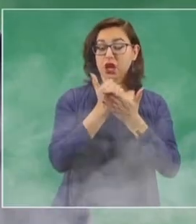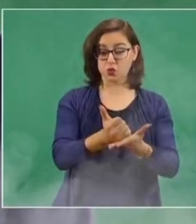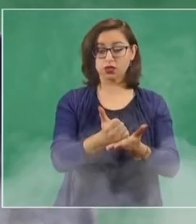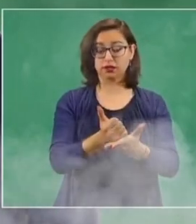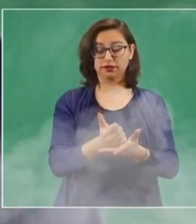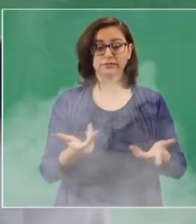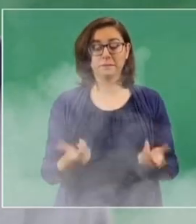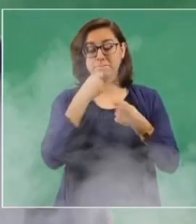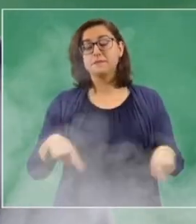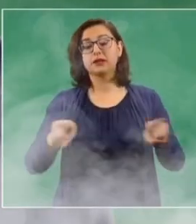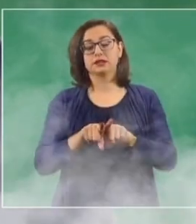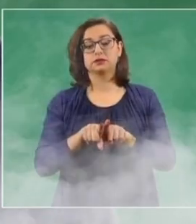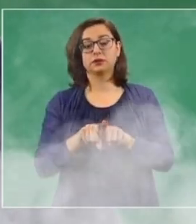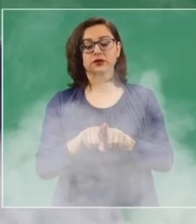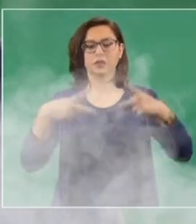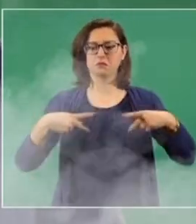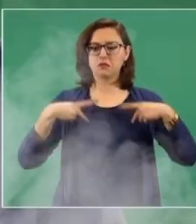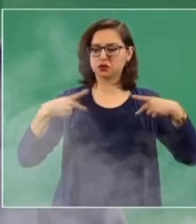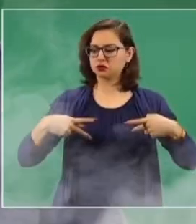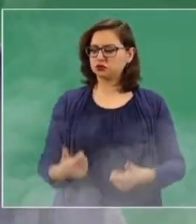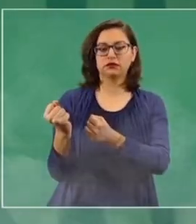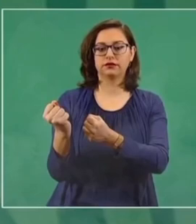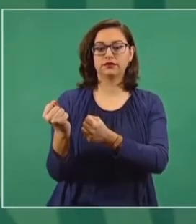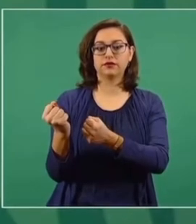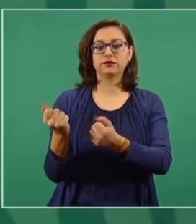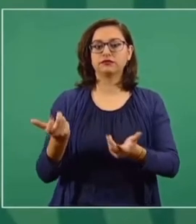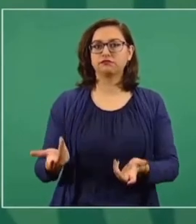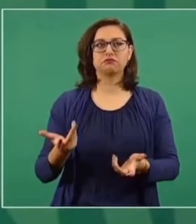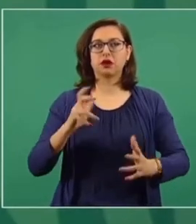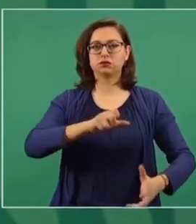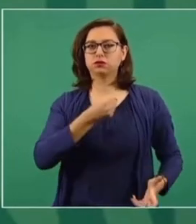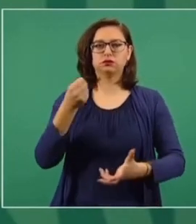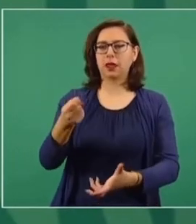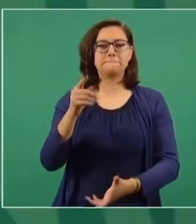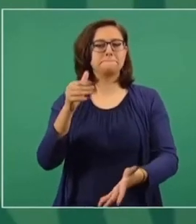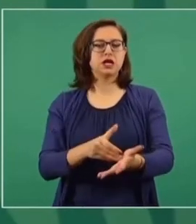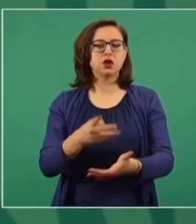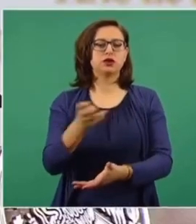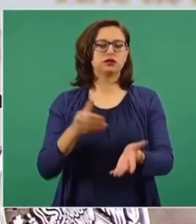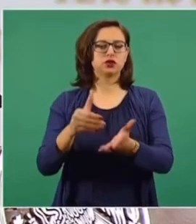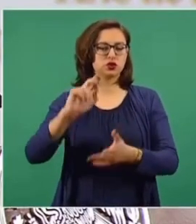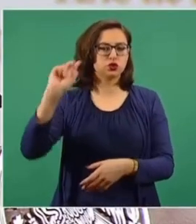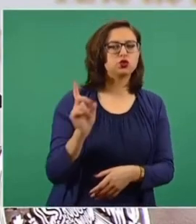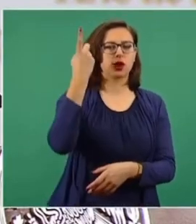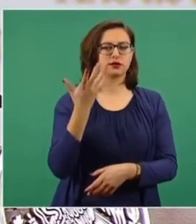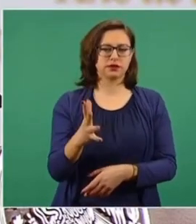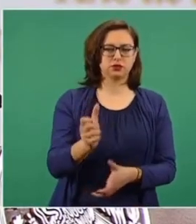a las personas a la tierra. Significa una inversión de alrededor de mil 400 millones de dólares,